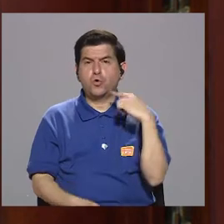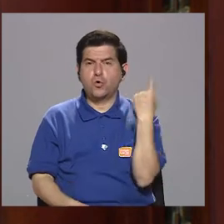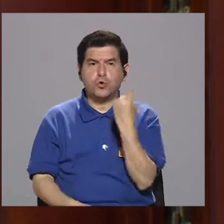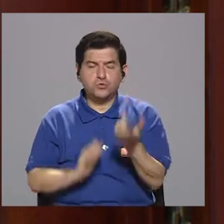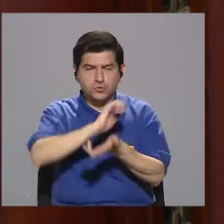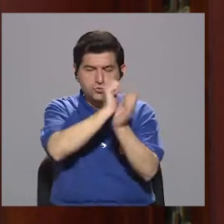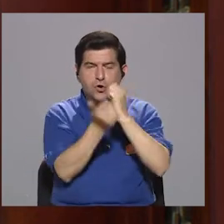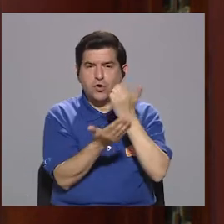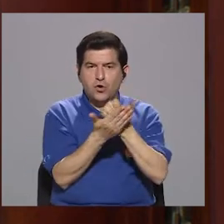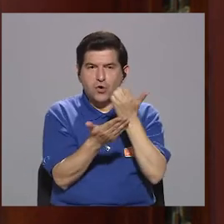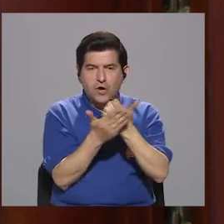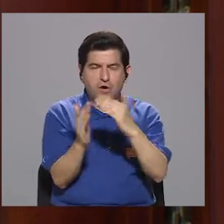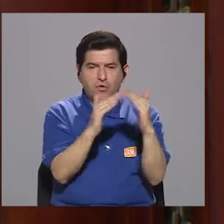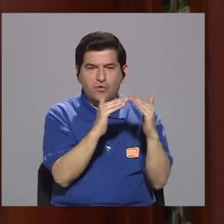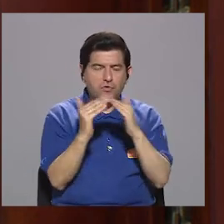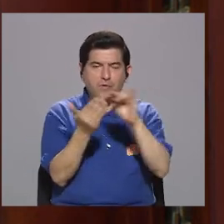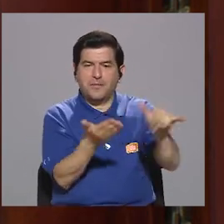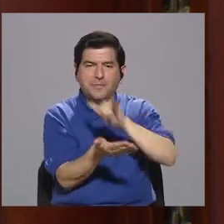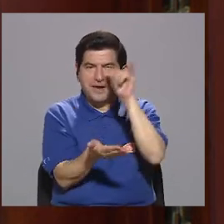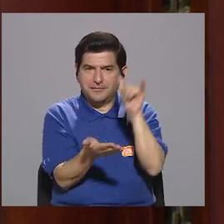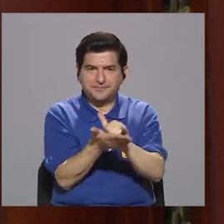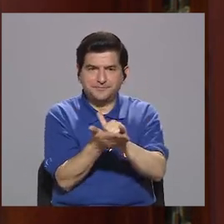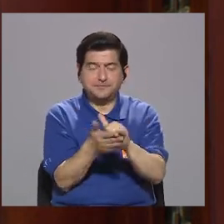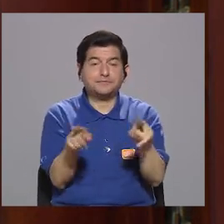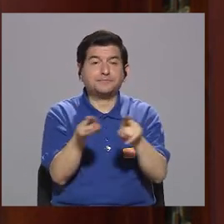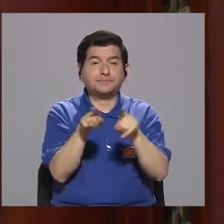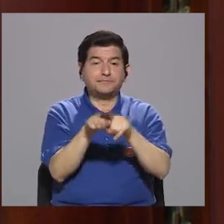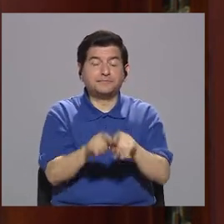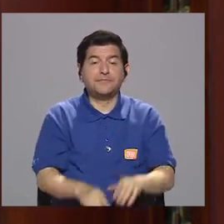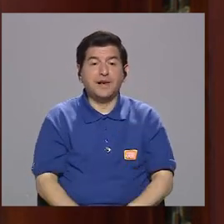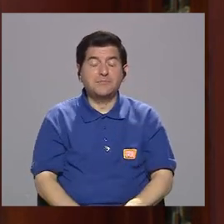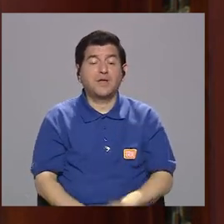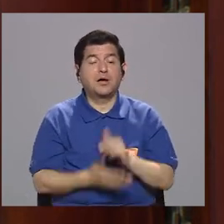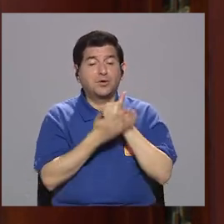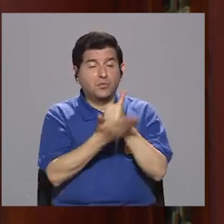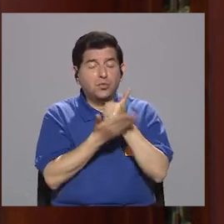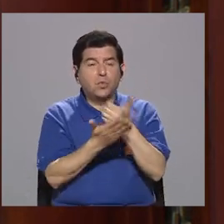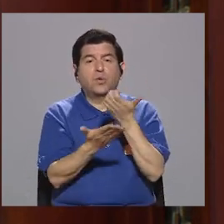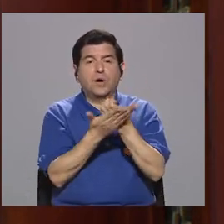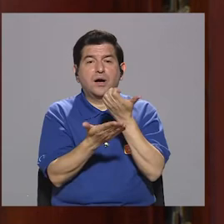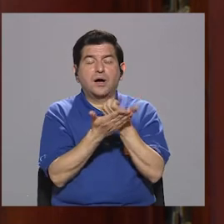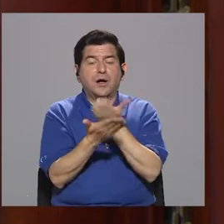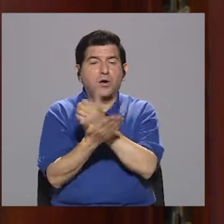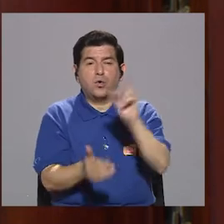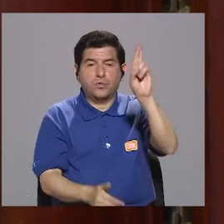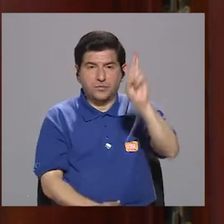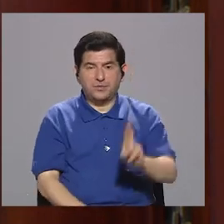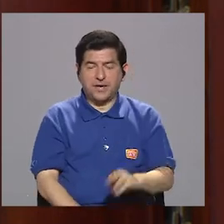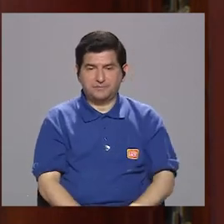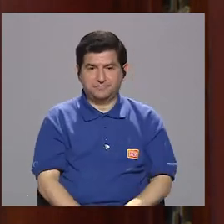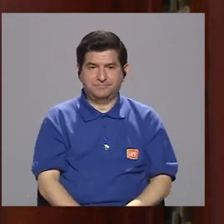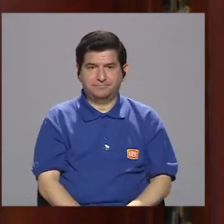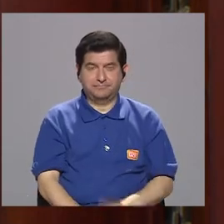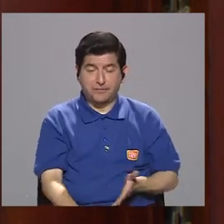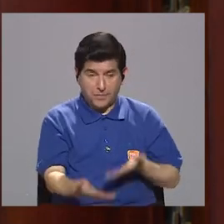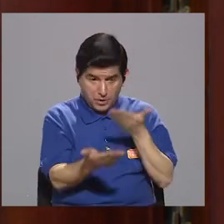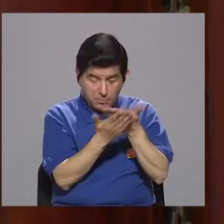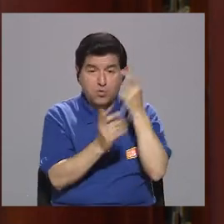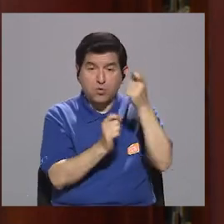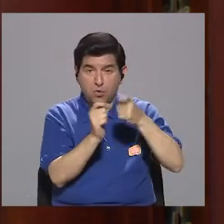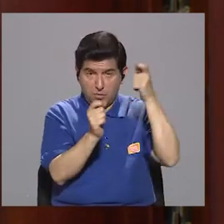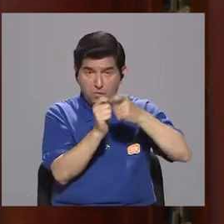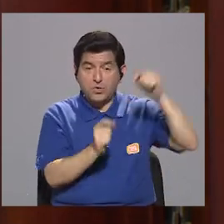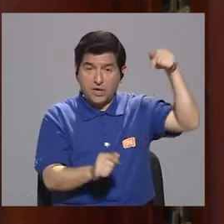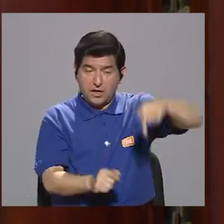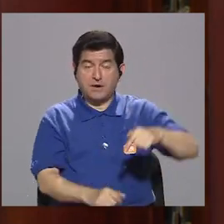transformaría la economía de la ciudad de San José, sino que le haría una gran contribución a la economía de Costa Rica. Estamos proponiendo justamente